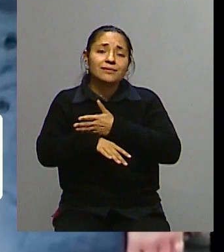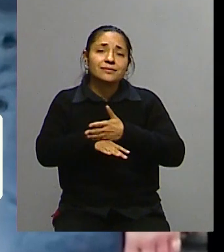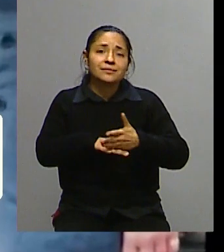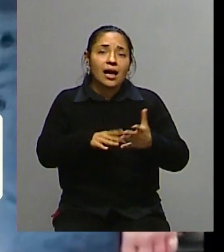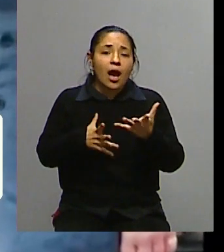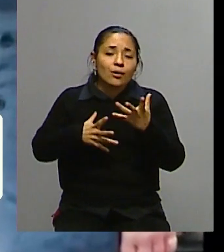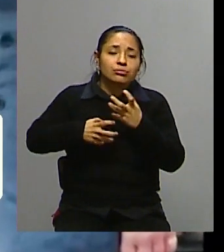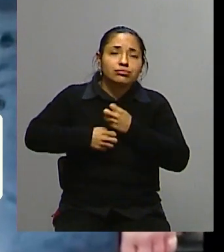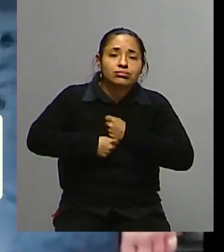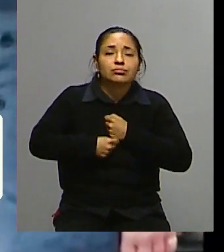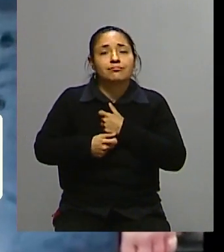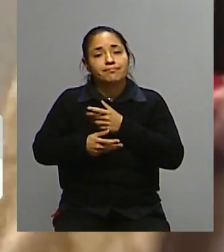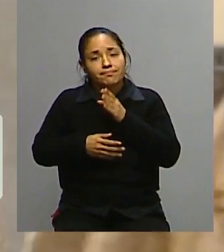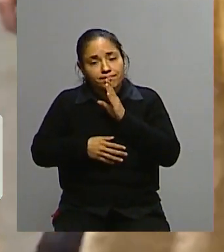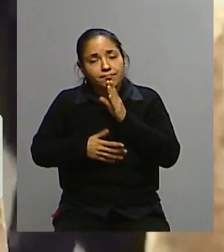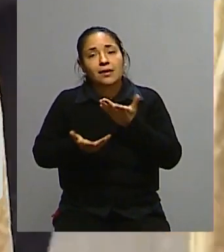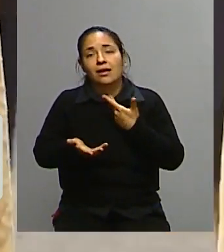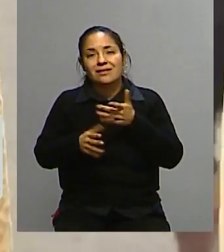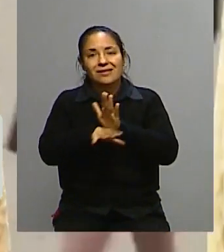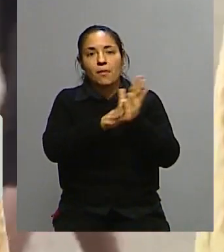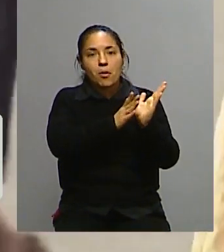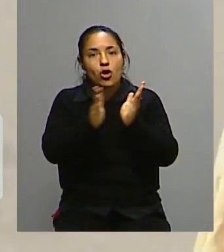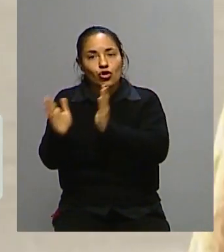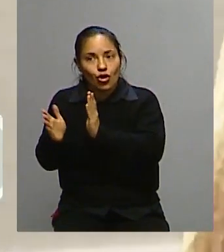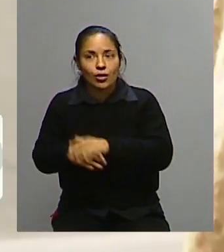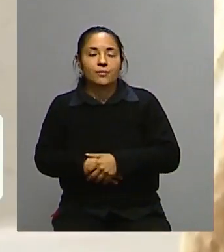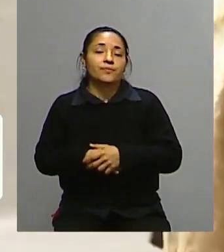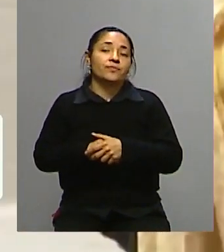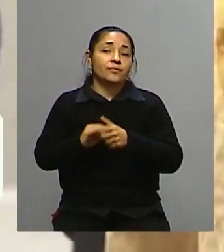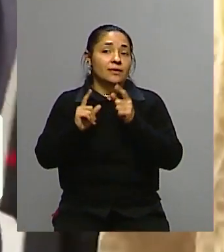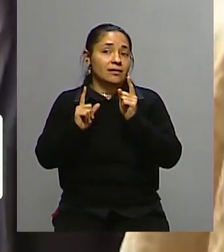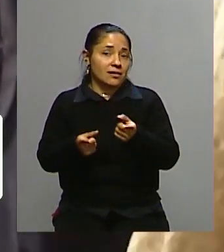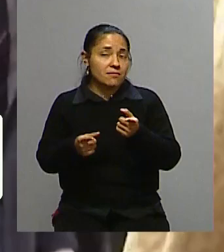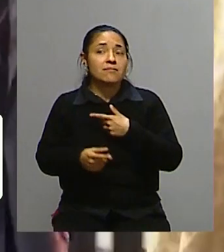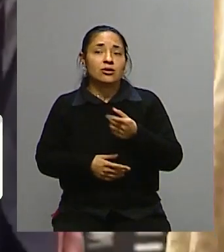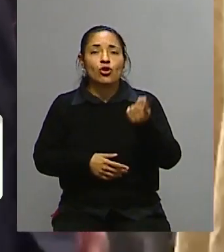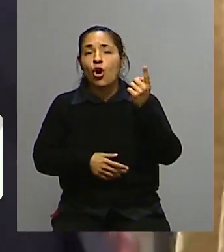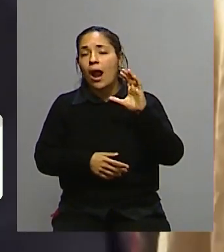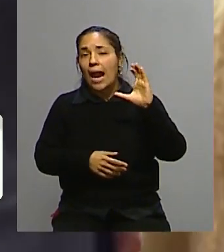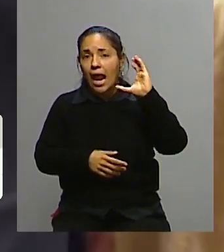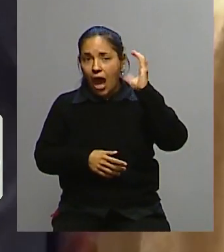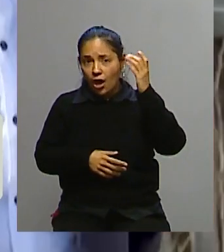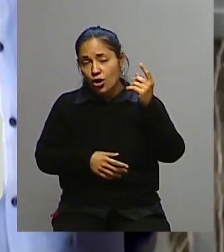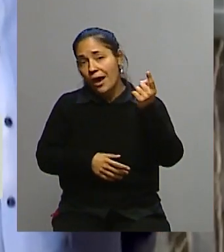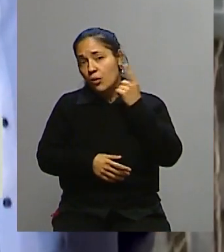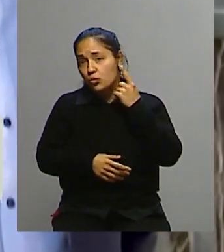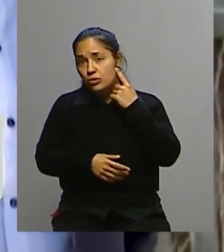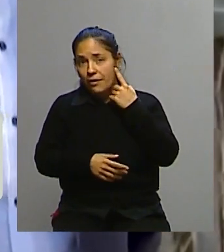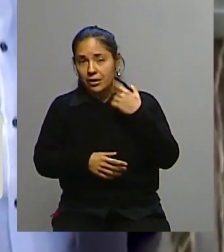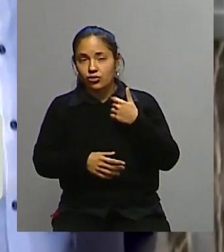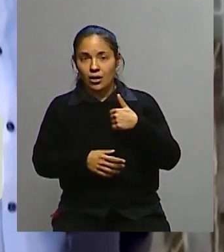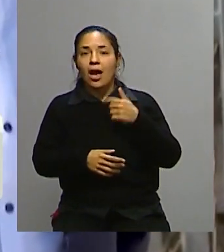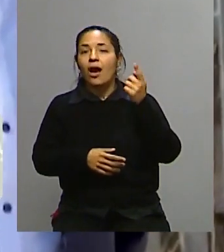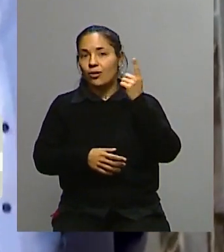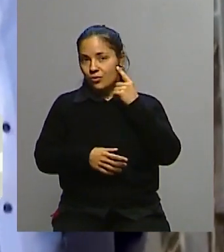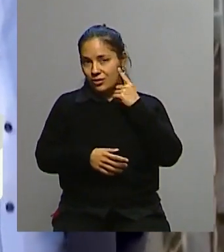una cuestión de protocolos, básicamente, ¿no? No solo eso, te diría, yo estaba escuchando en la radio, yo escucho todavía